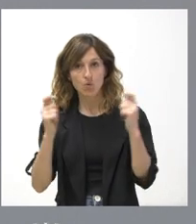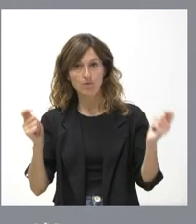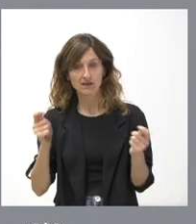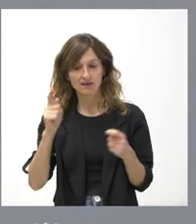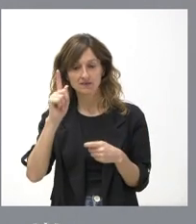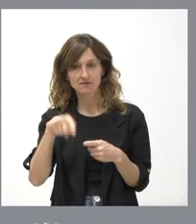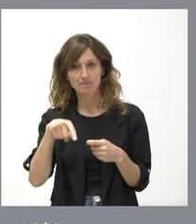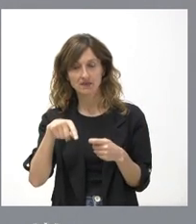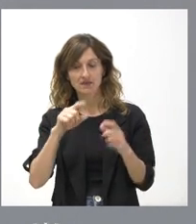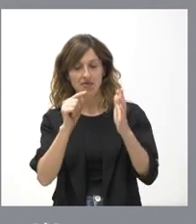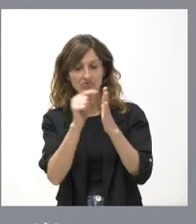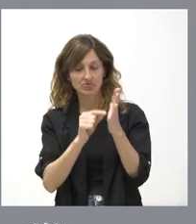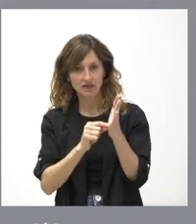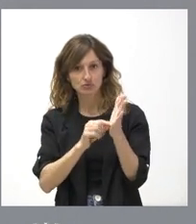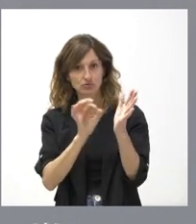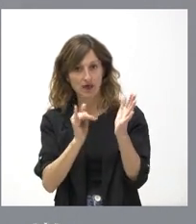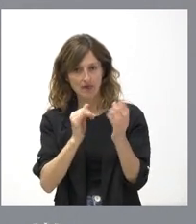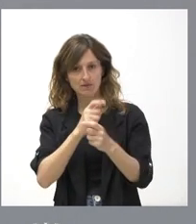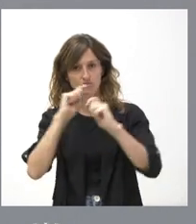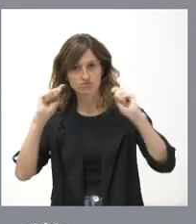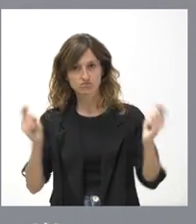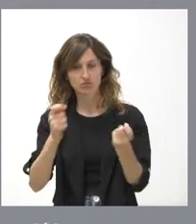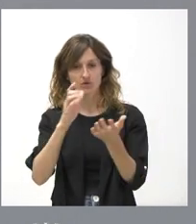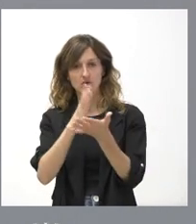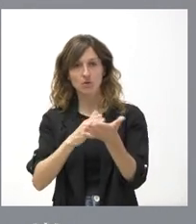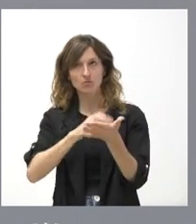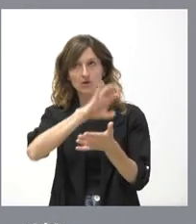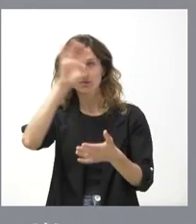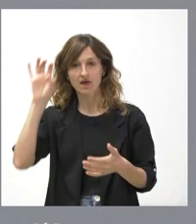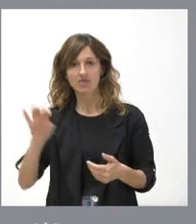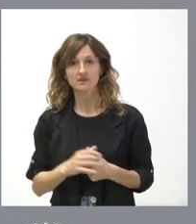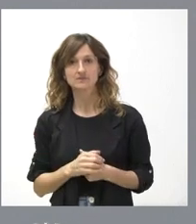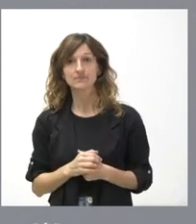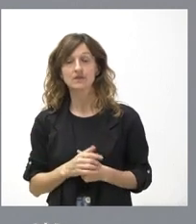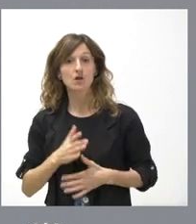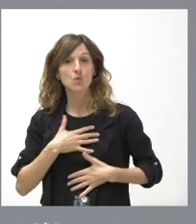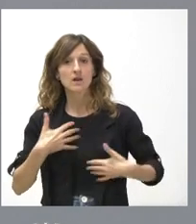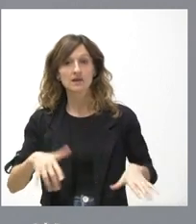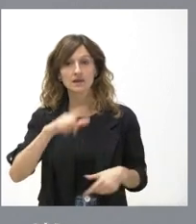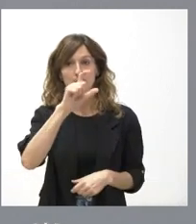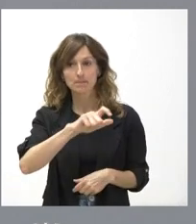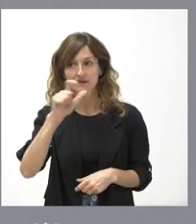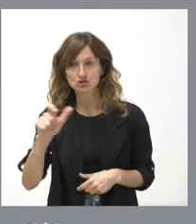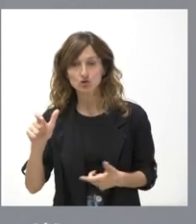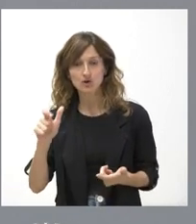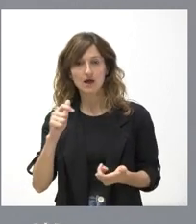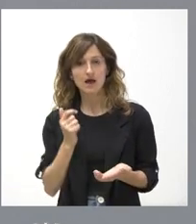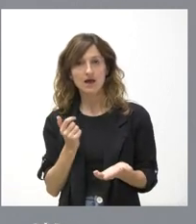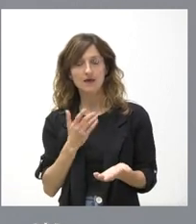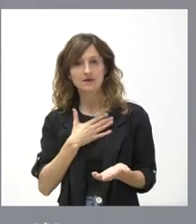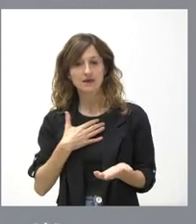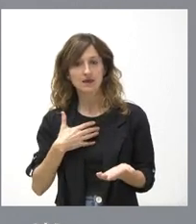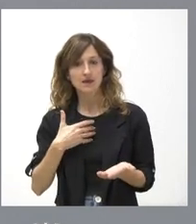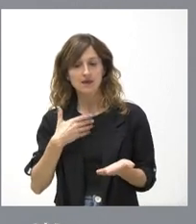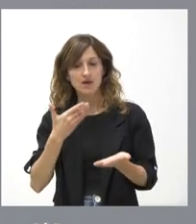también de los datos correspondientes al resto de comunidades autónomas. Por tanto, cualquier persona que pide el